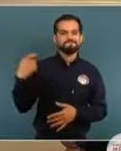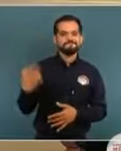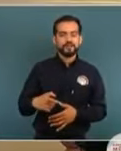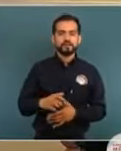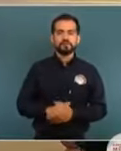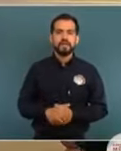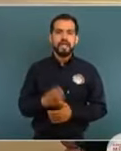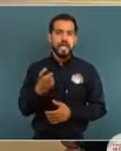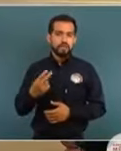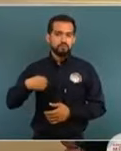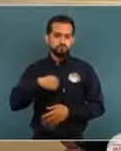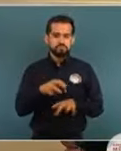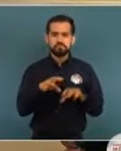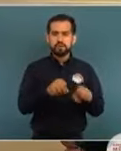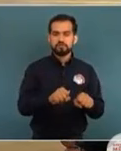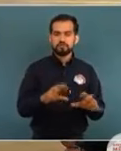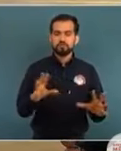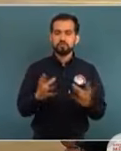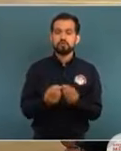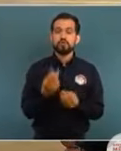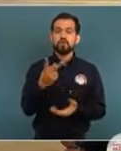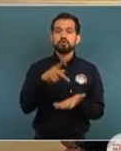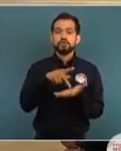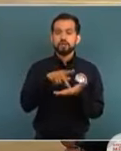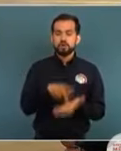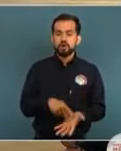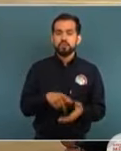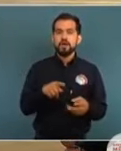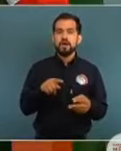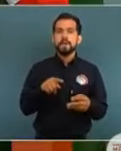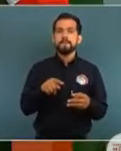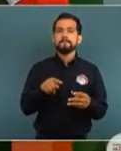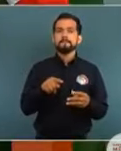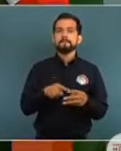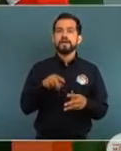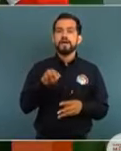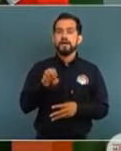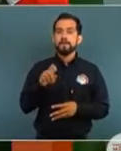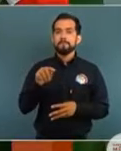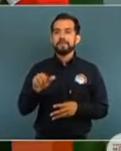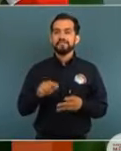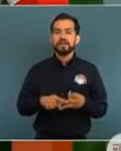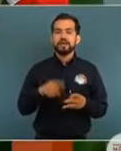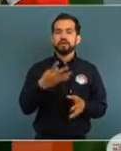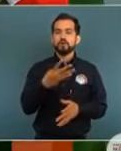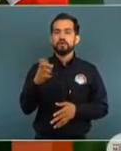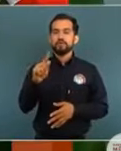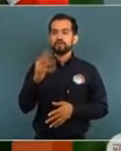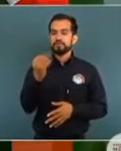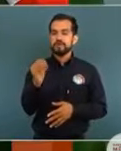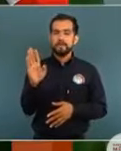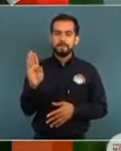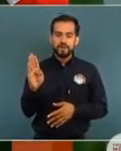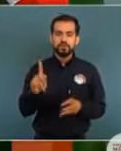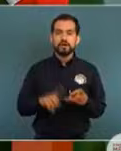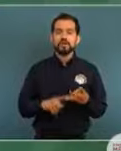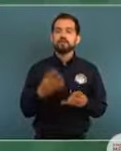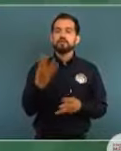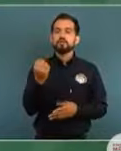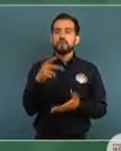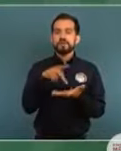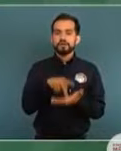Esto lo que hemos asegurado en total, dos kilogramos de metanfetaminas, 479 de marihuana,